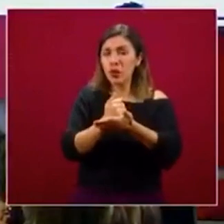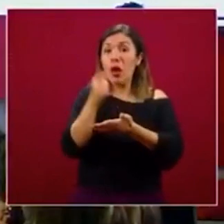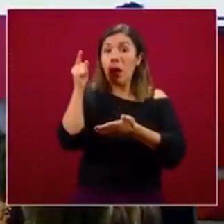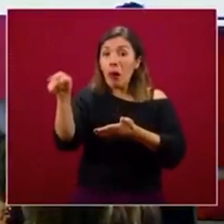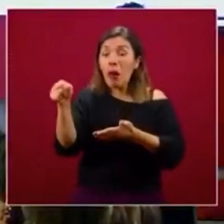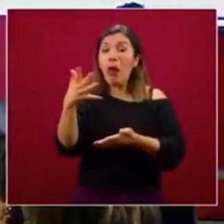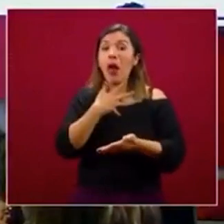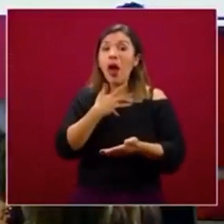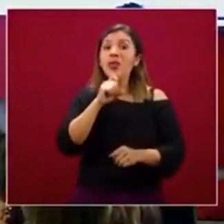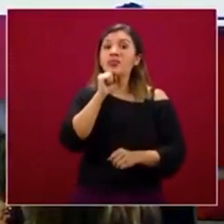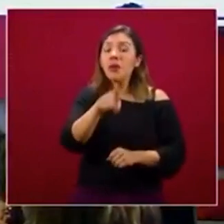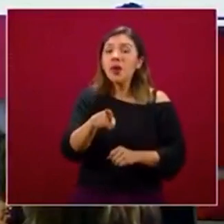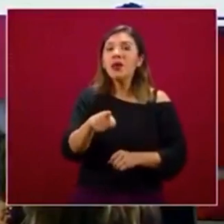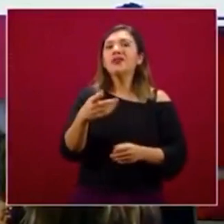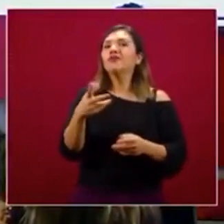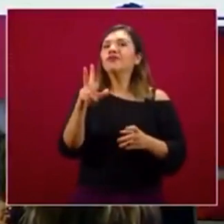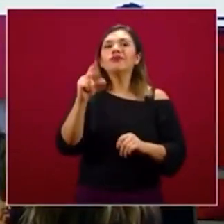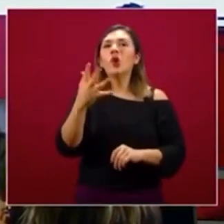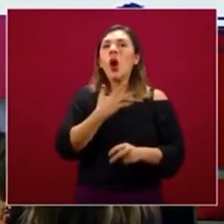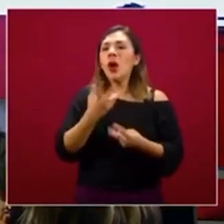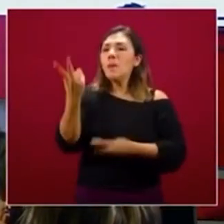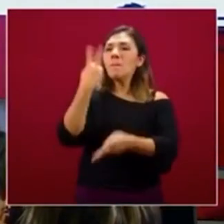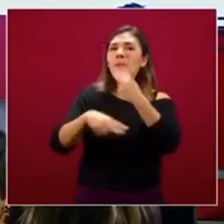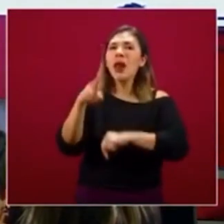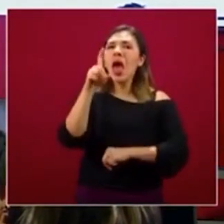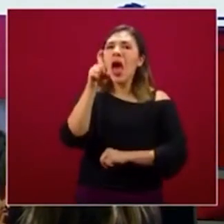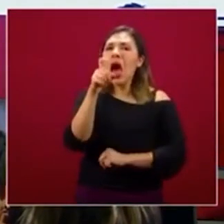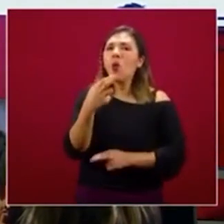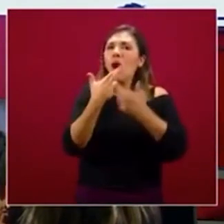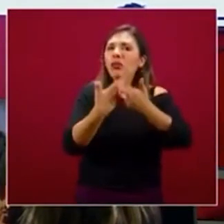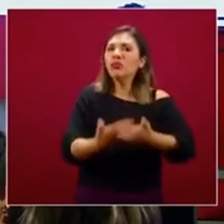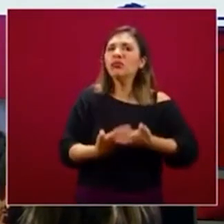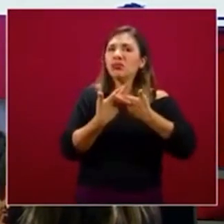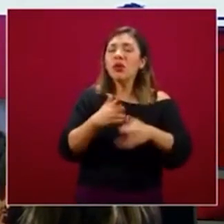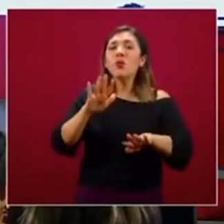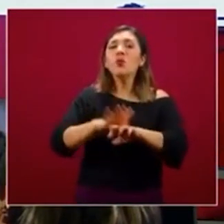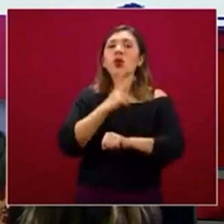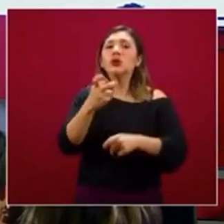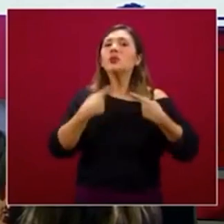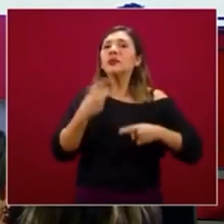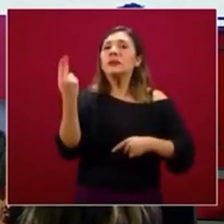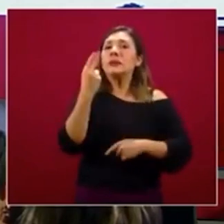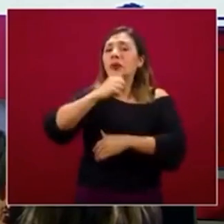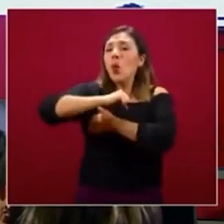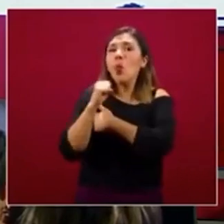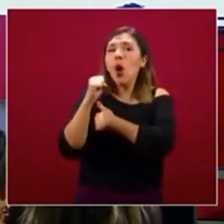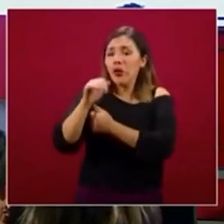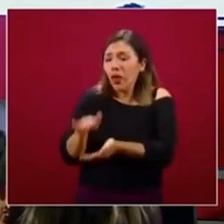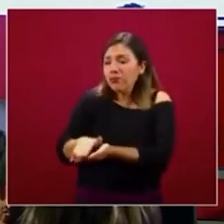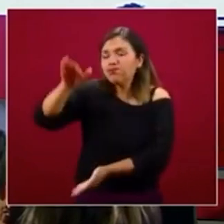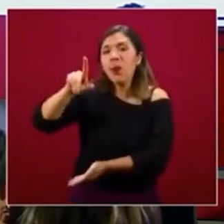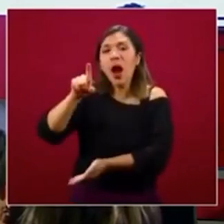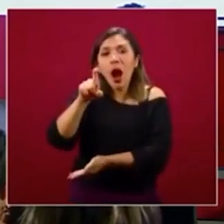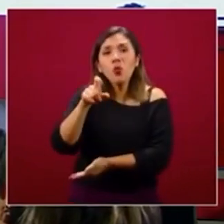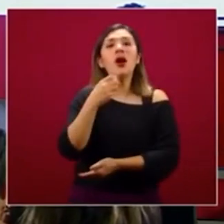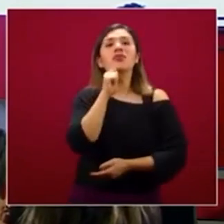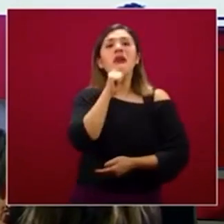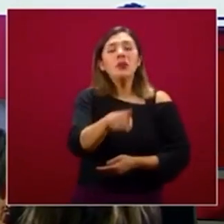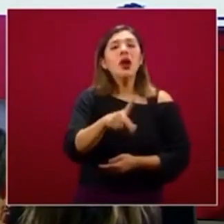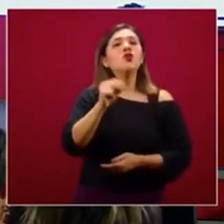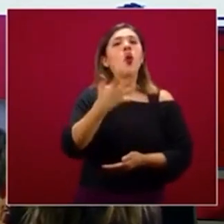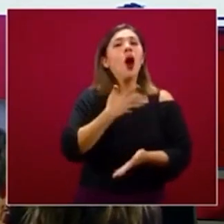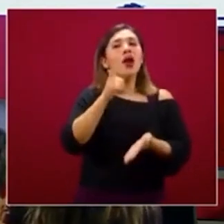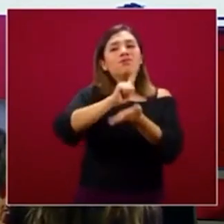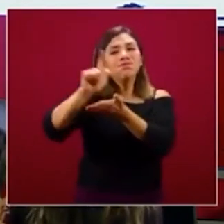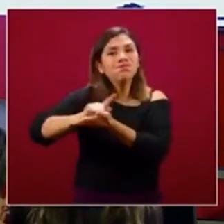además tenemos carencias de importancia en el suministro de agua, por eso la gente necesita recolectar agua, pero también hay carencia en los servicios de